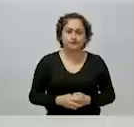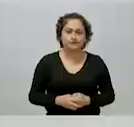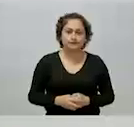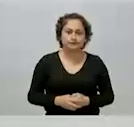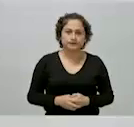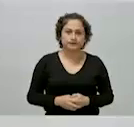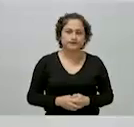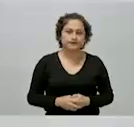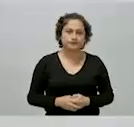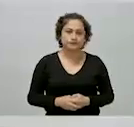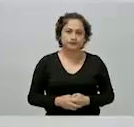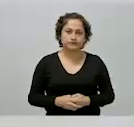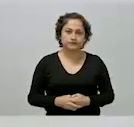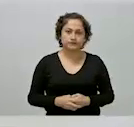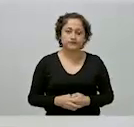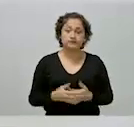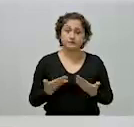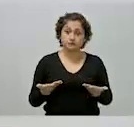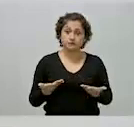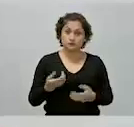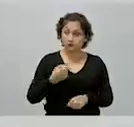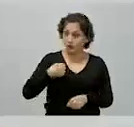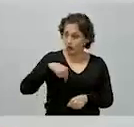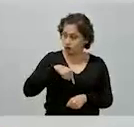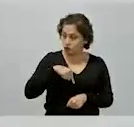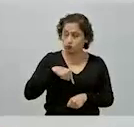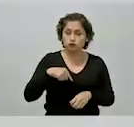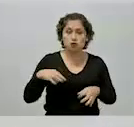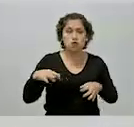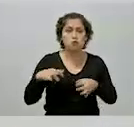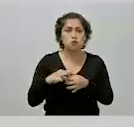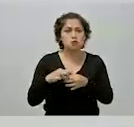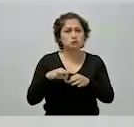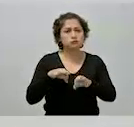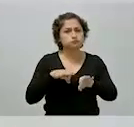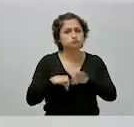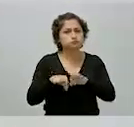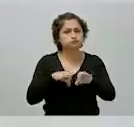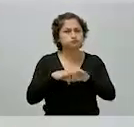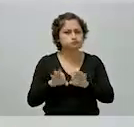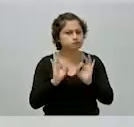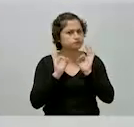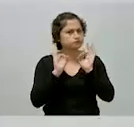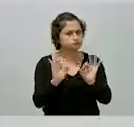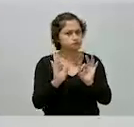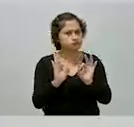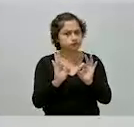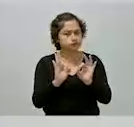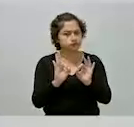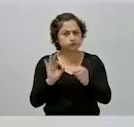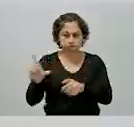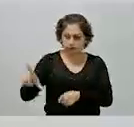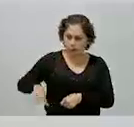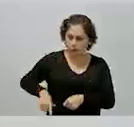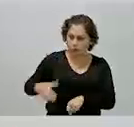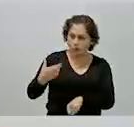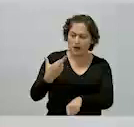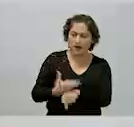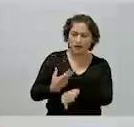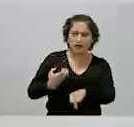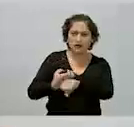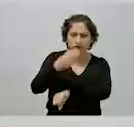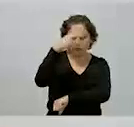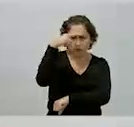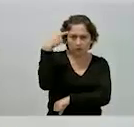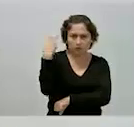Hemos trabajado muy bien con el ciudadano gobernador del Estado